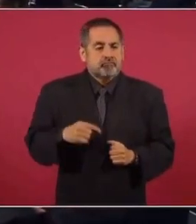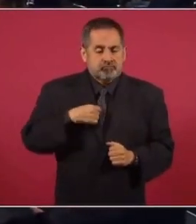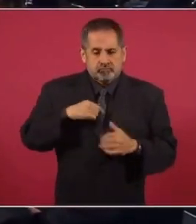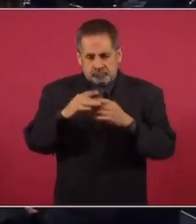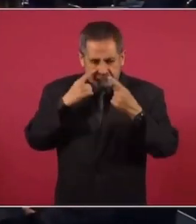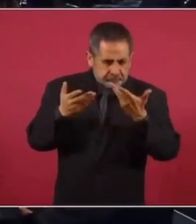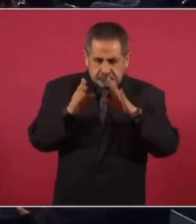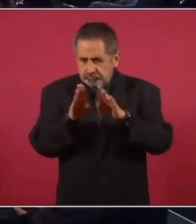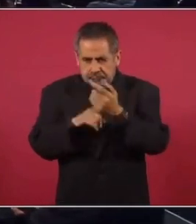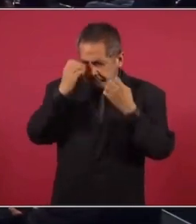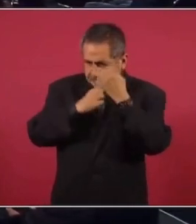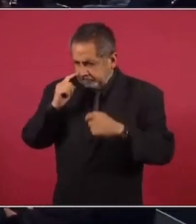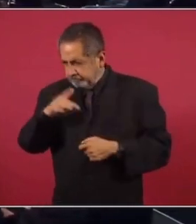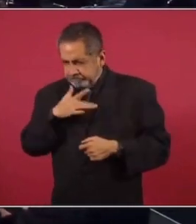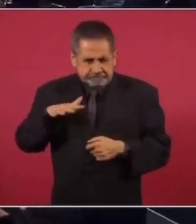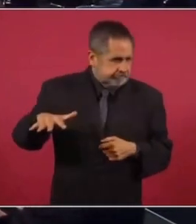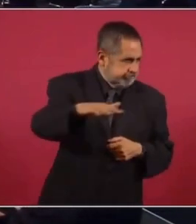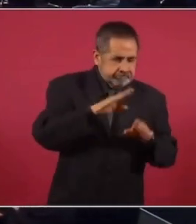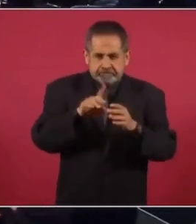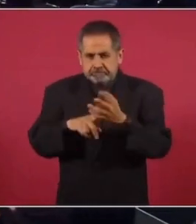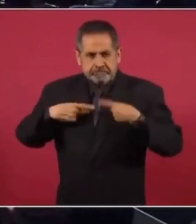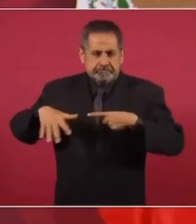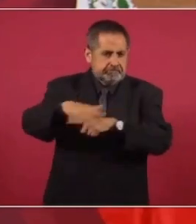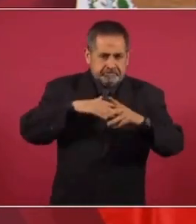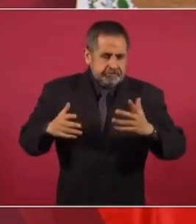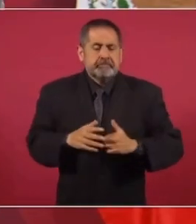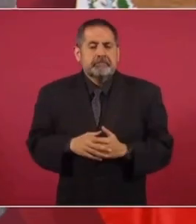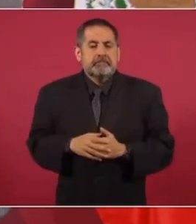voy midiendo, voy valorando la situación económica, social del pueblo.